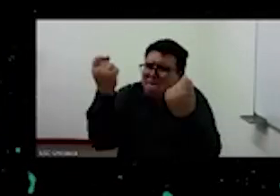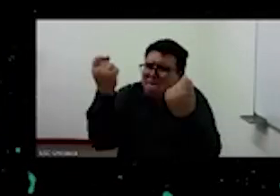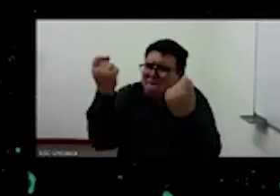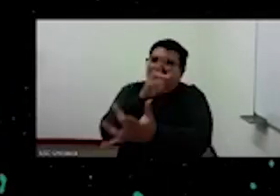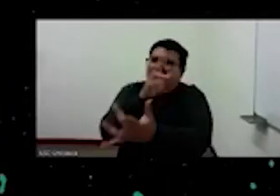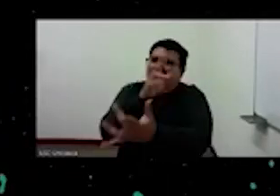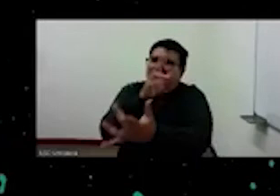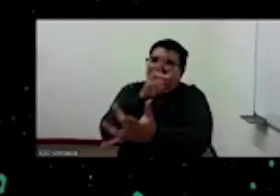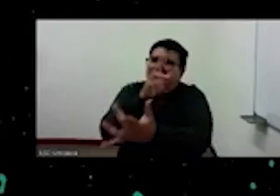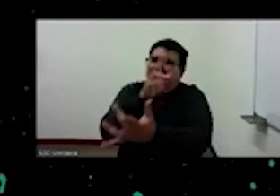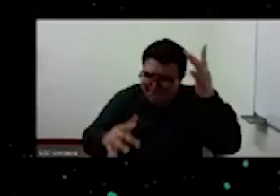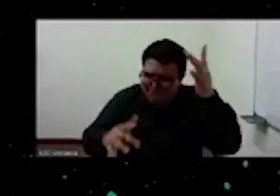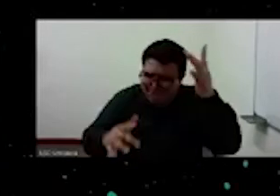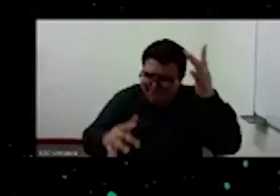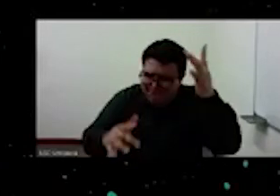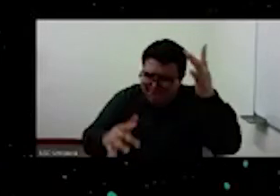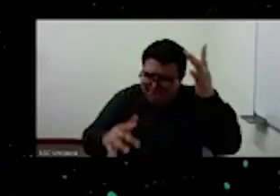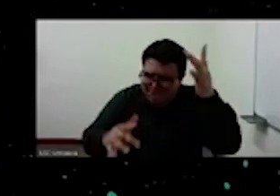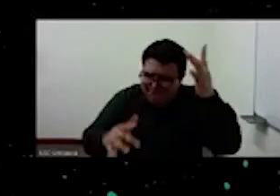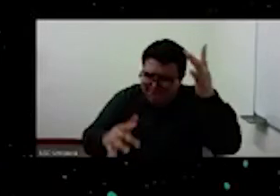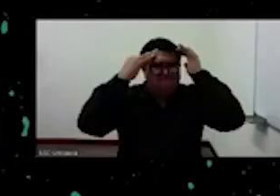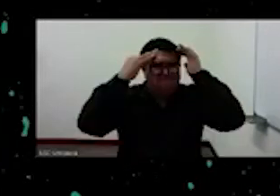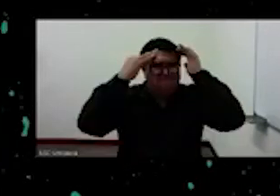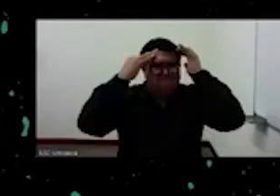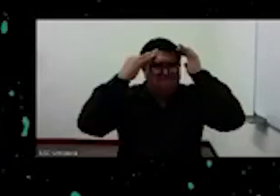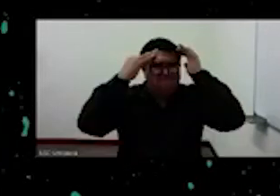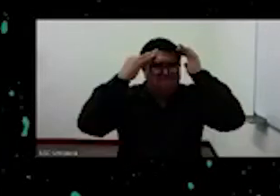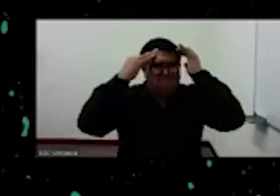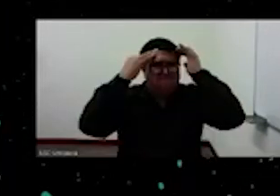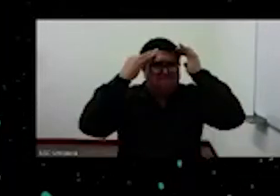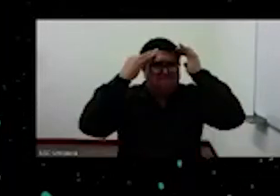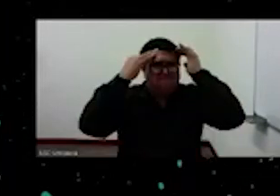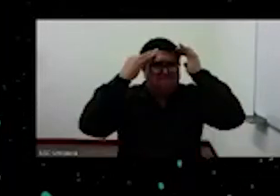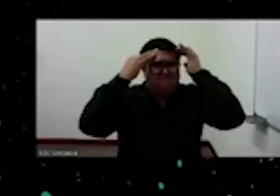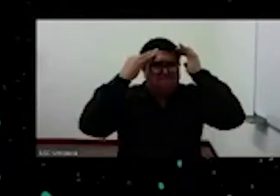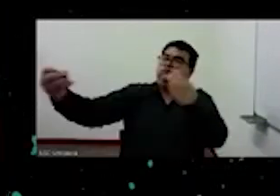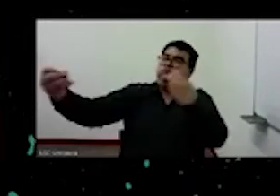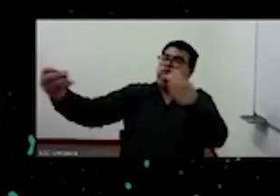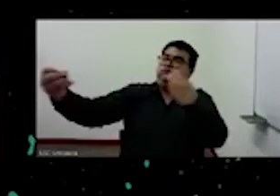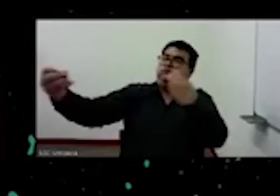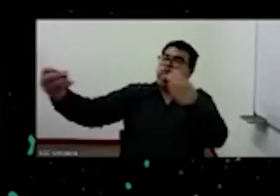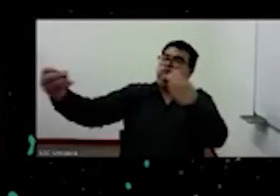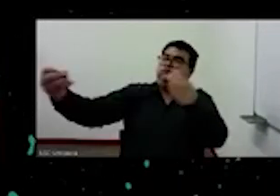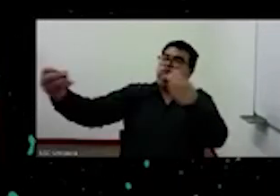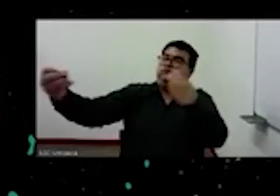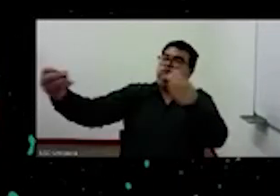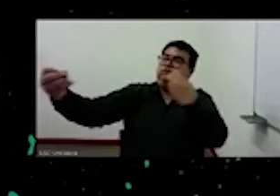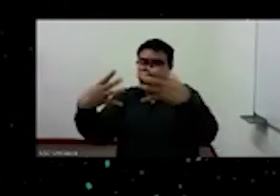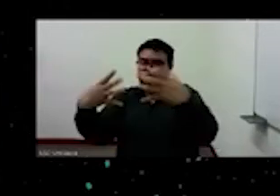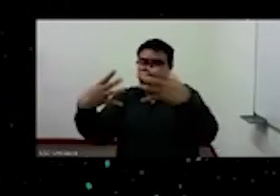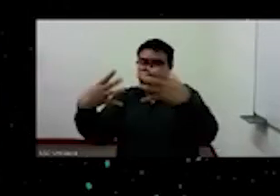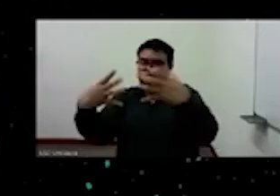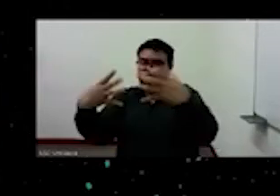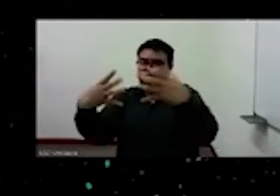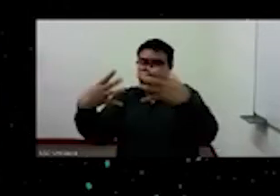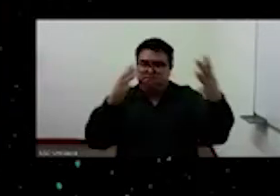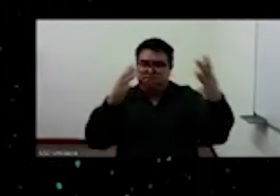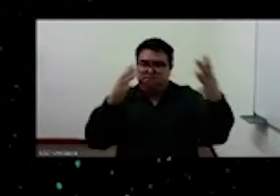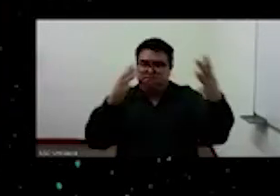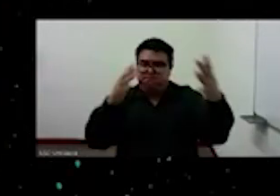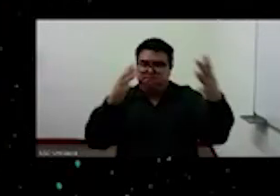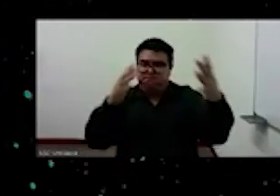coherente en la explosión acelerada lo que nos